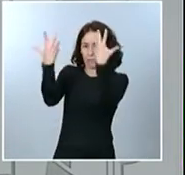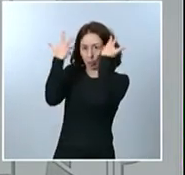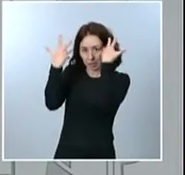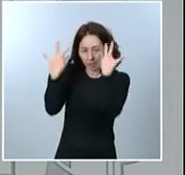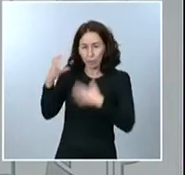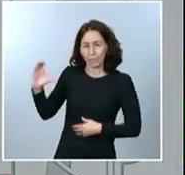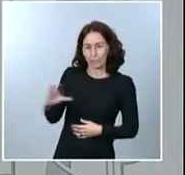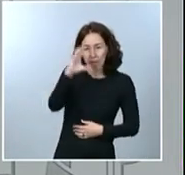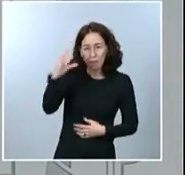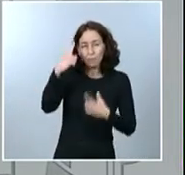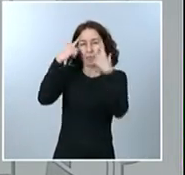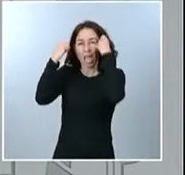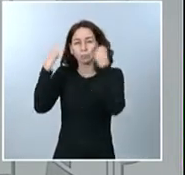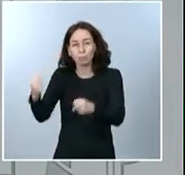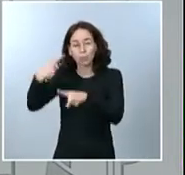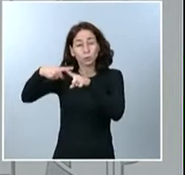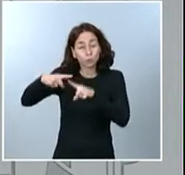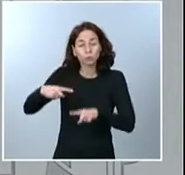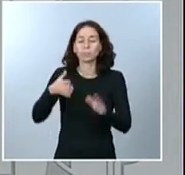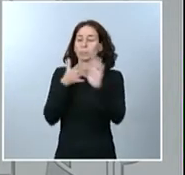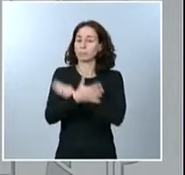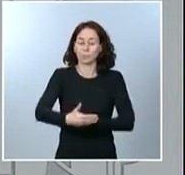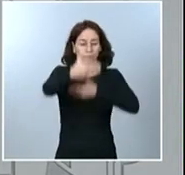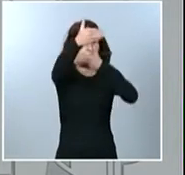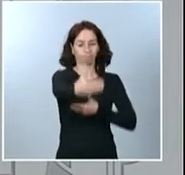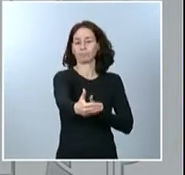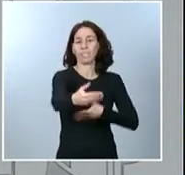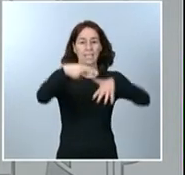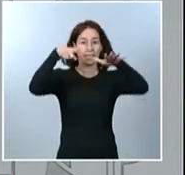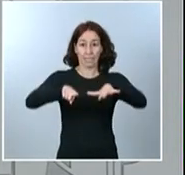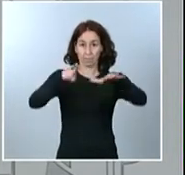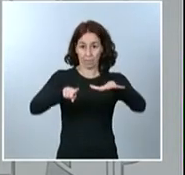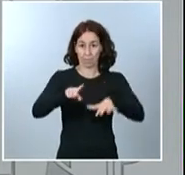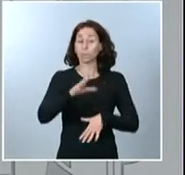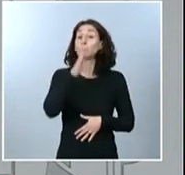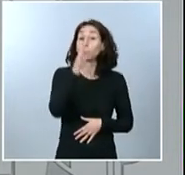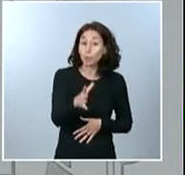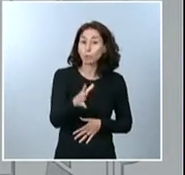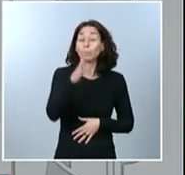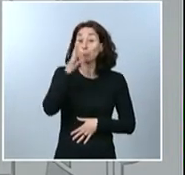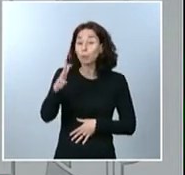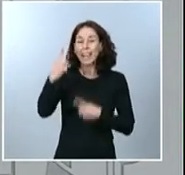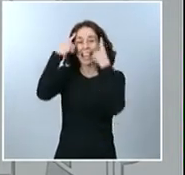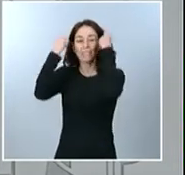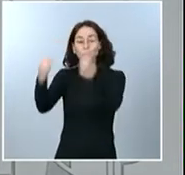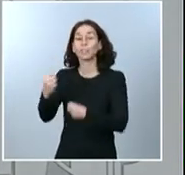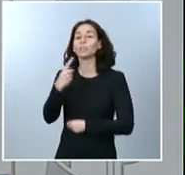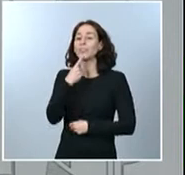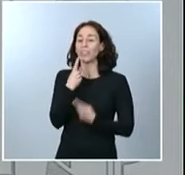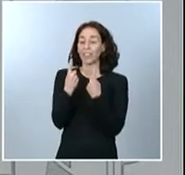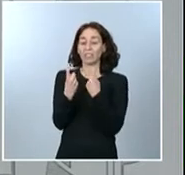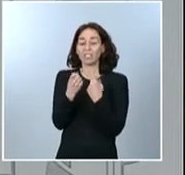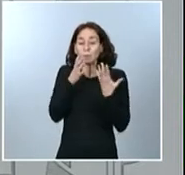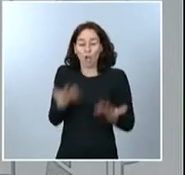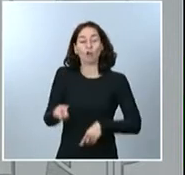expertos. ¿Por qué seis meses? Porque los expertos estiman que ese es el tiempo que necesitamos hasta empezar a superar no solo esta